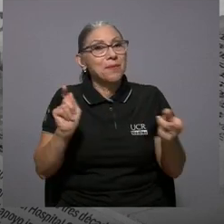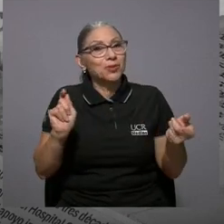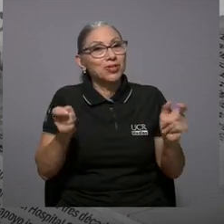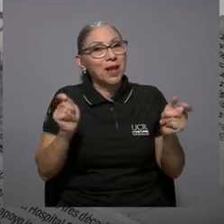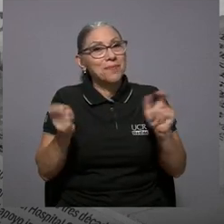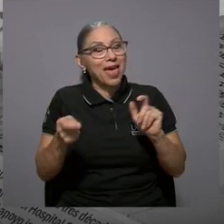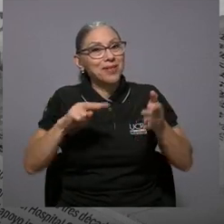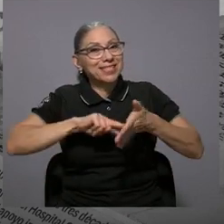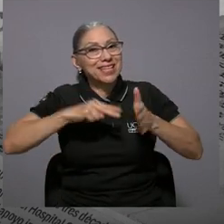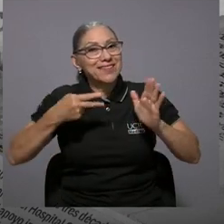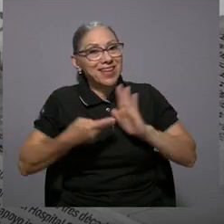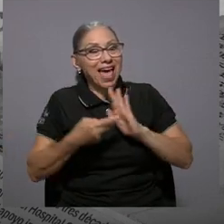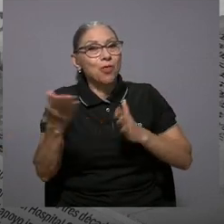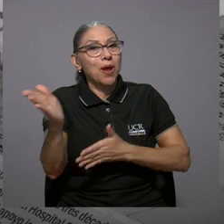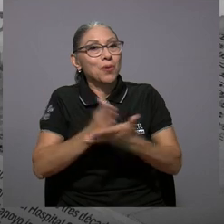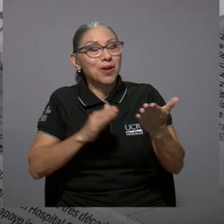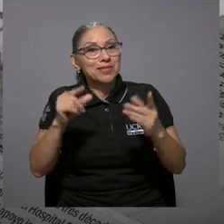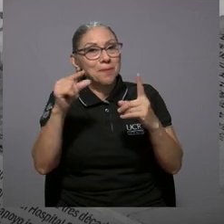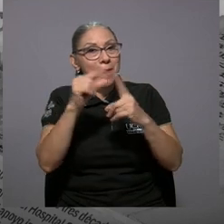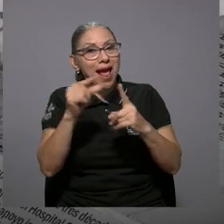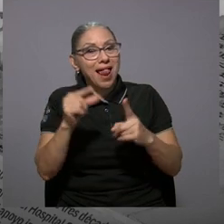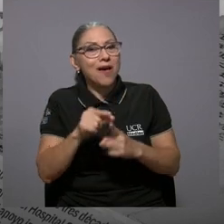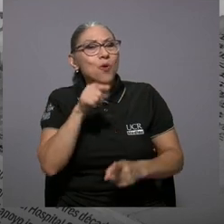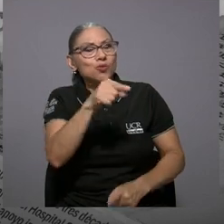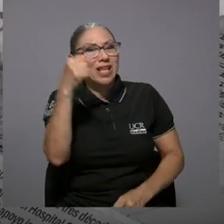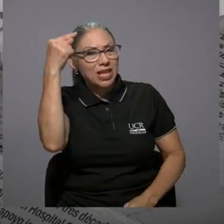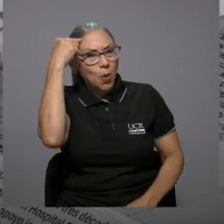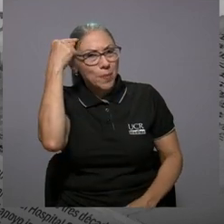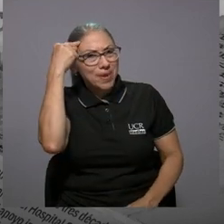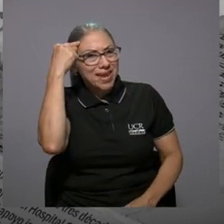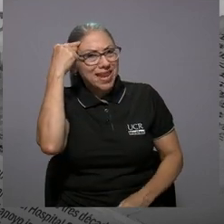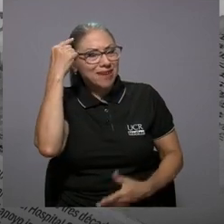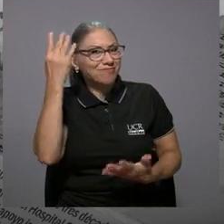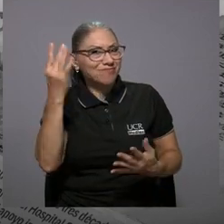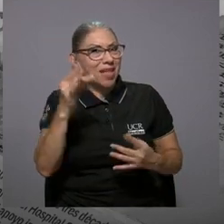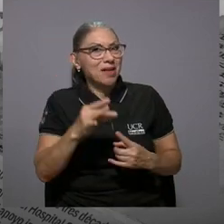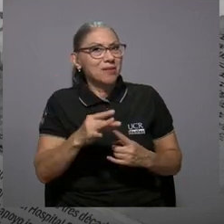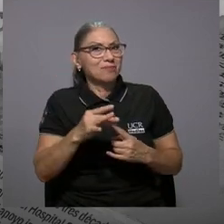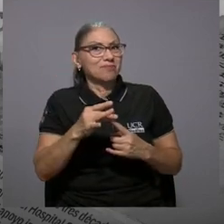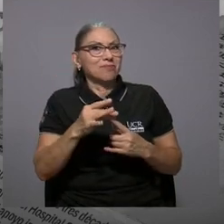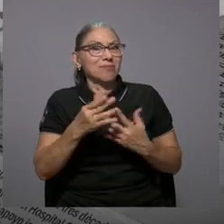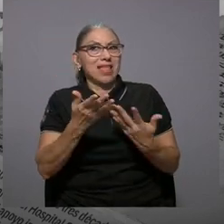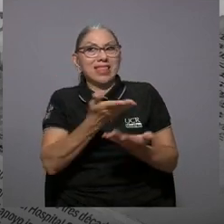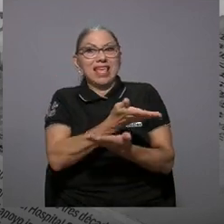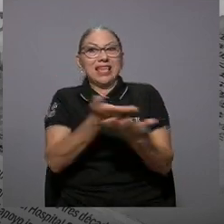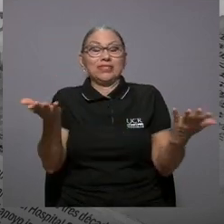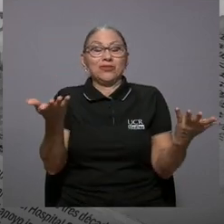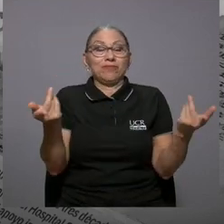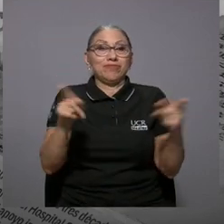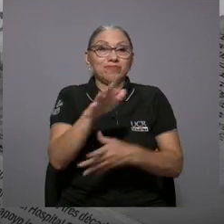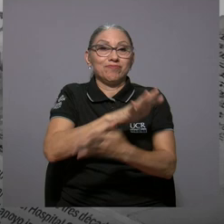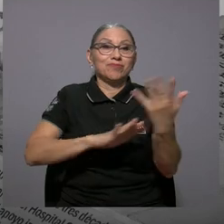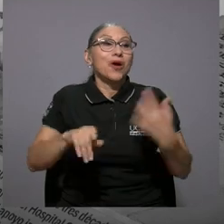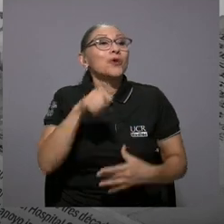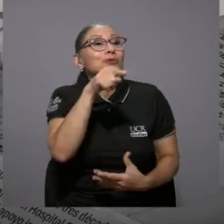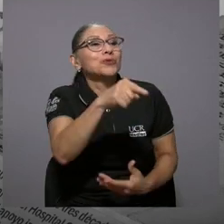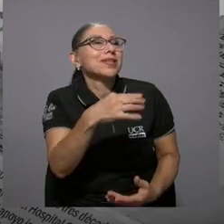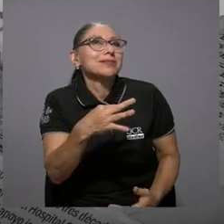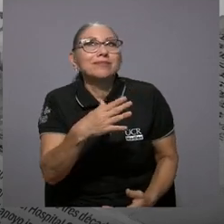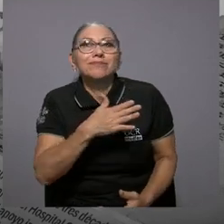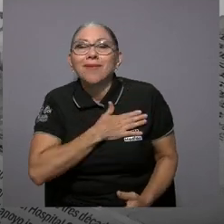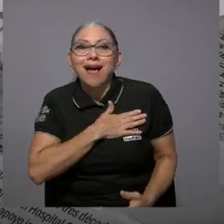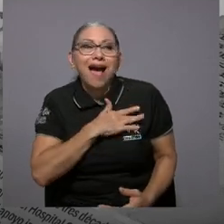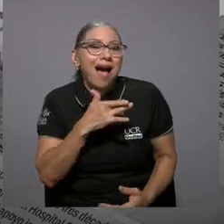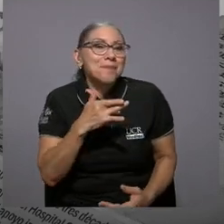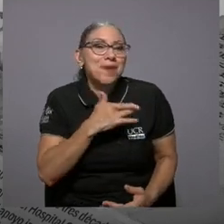y hasta le hemos cambiado el significado a algunas otras ¿qué opina usted sobre todo este revuelo un